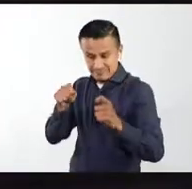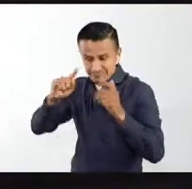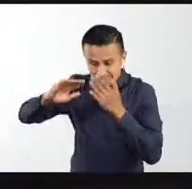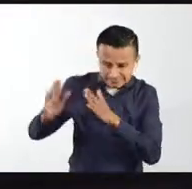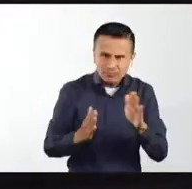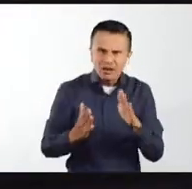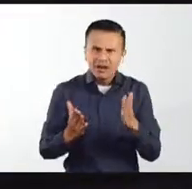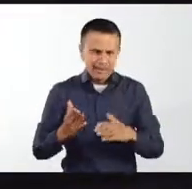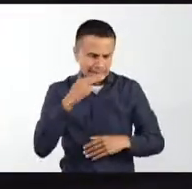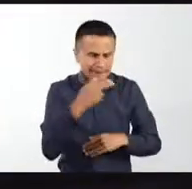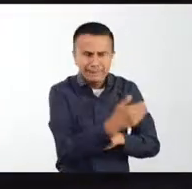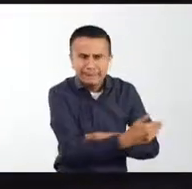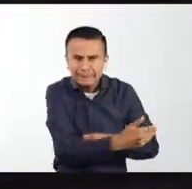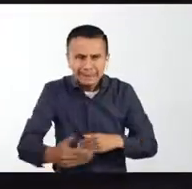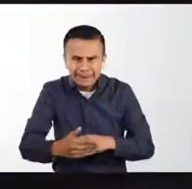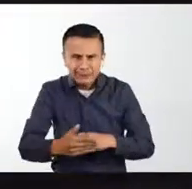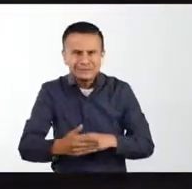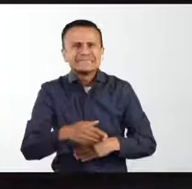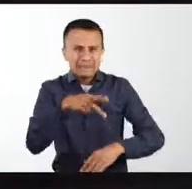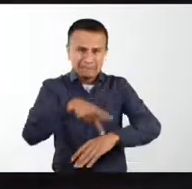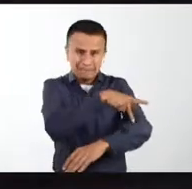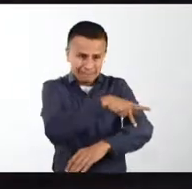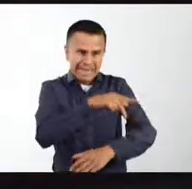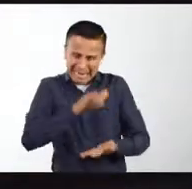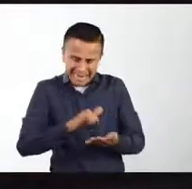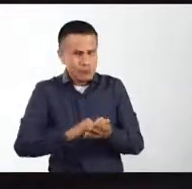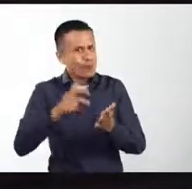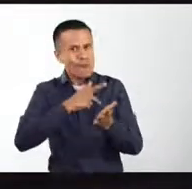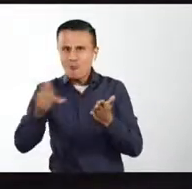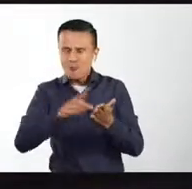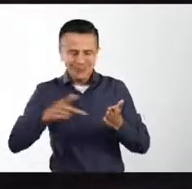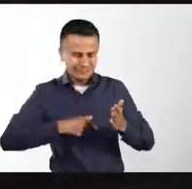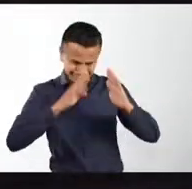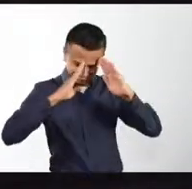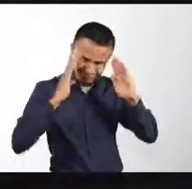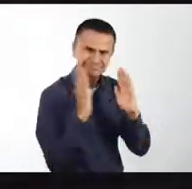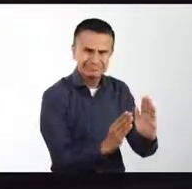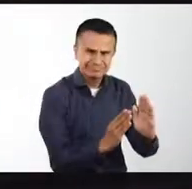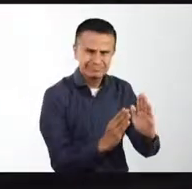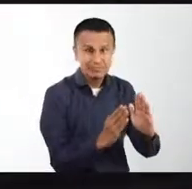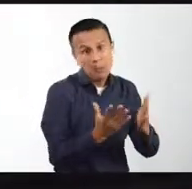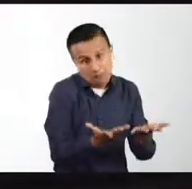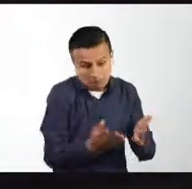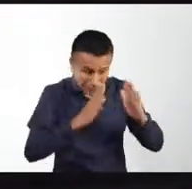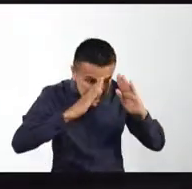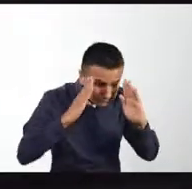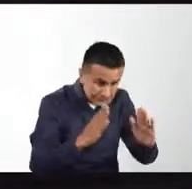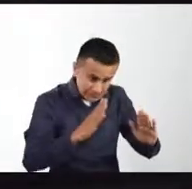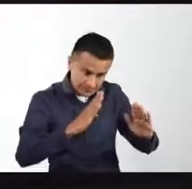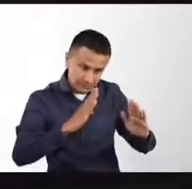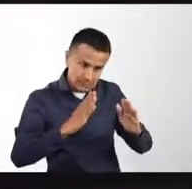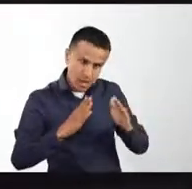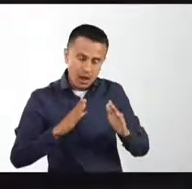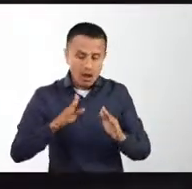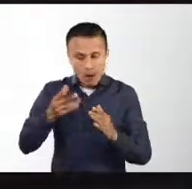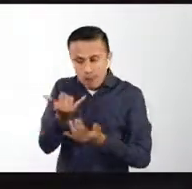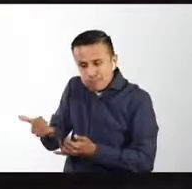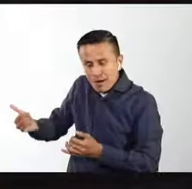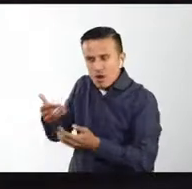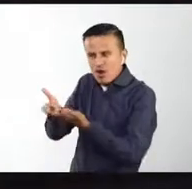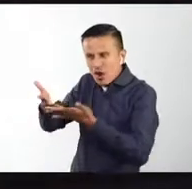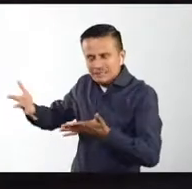necesidades de la primera infancia como una cuestión urgente sin desatender la visión de